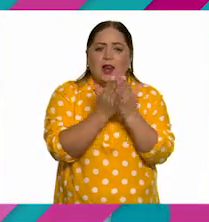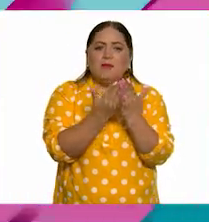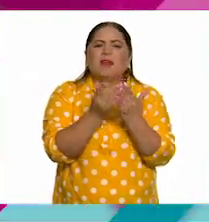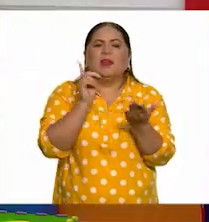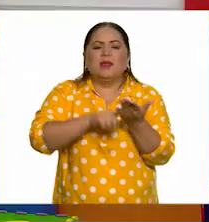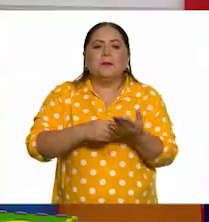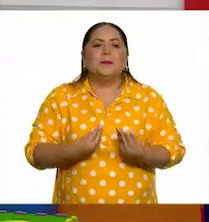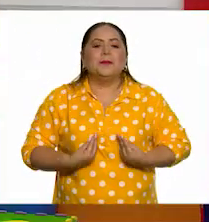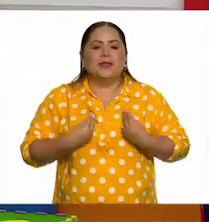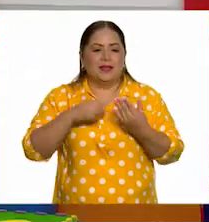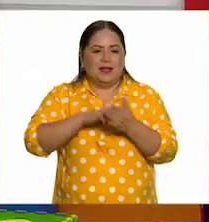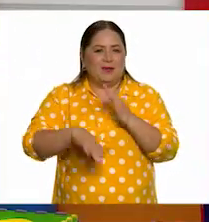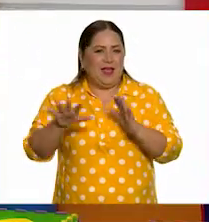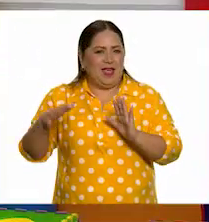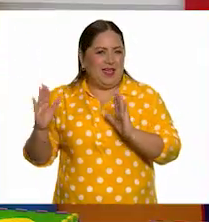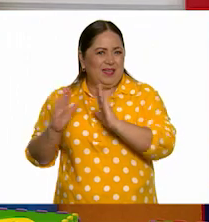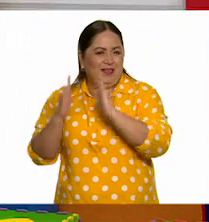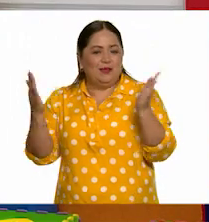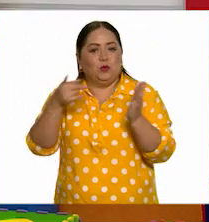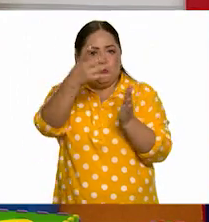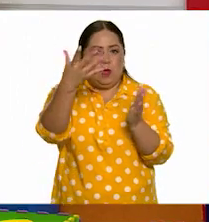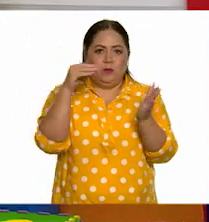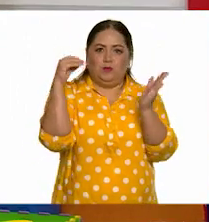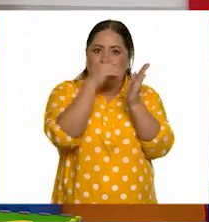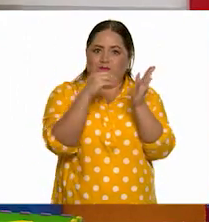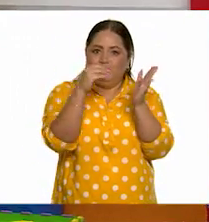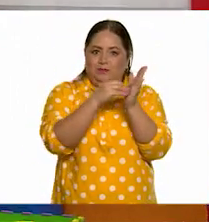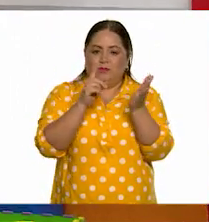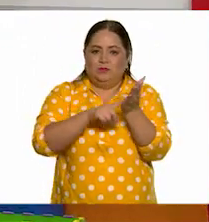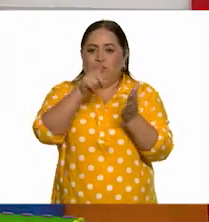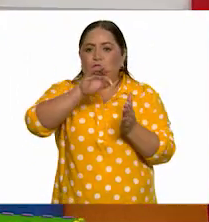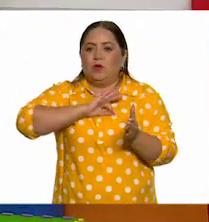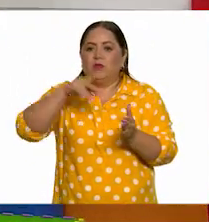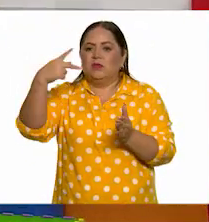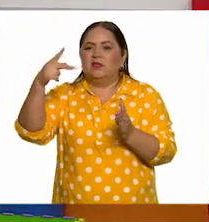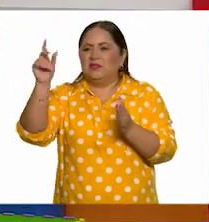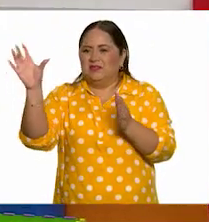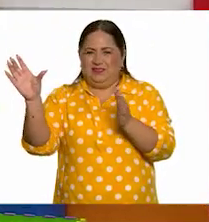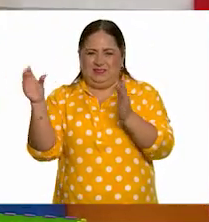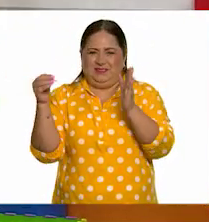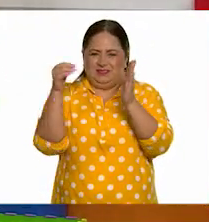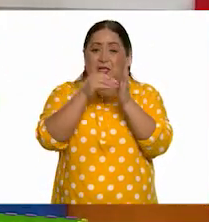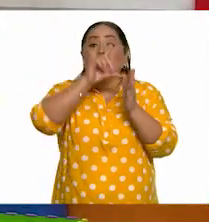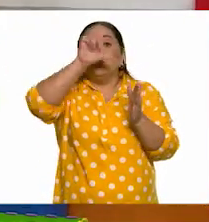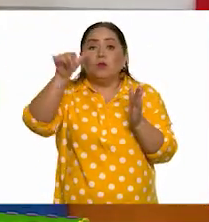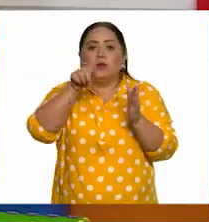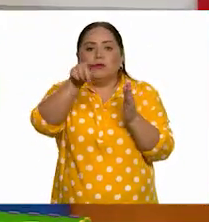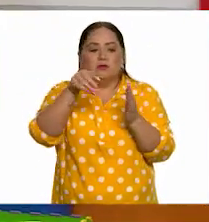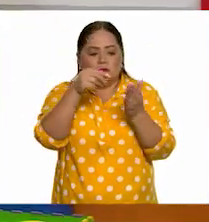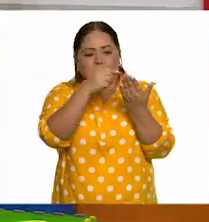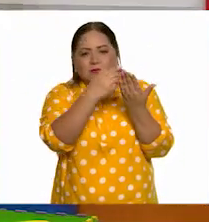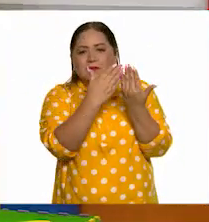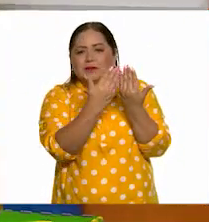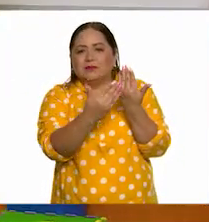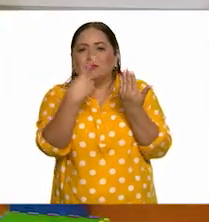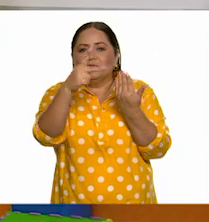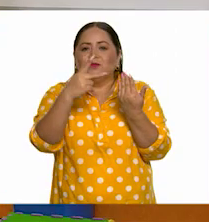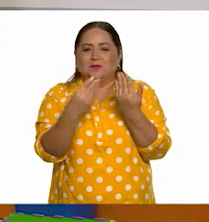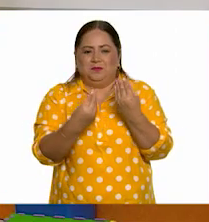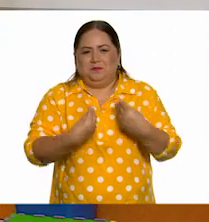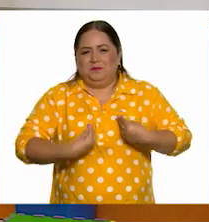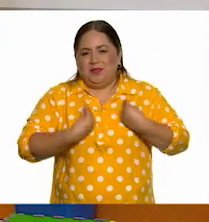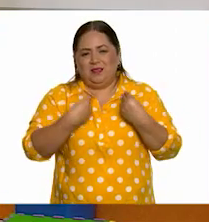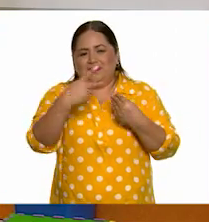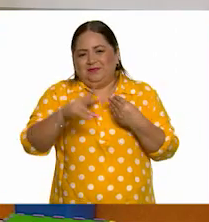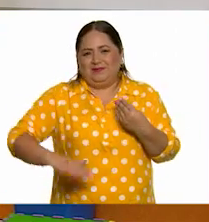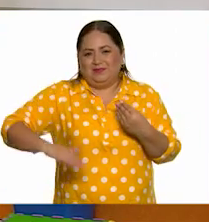vida. Así como este que les mostramos. En este libro de vida van a poner su portada y van a seguir enriqueciendo su libro